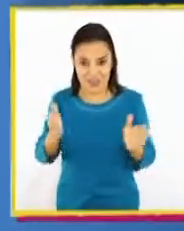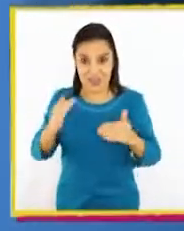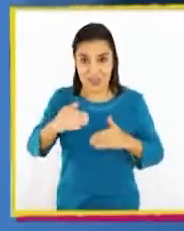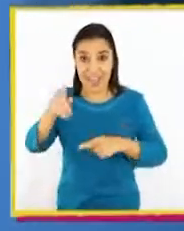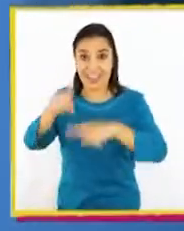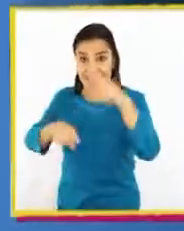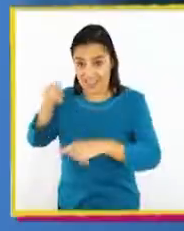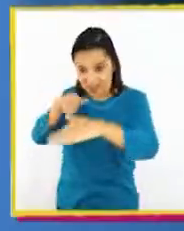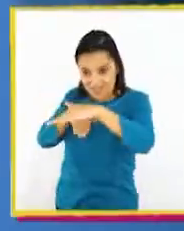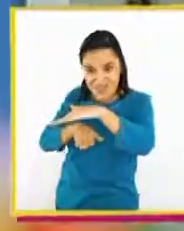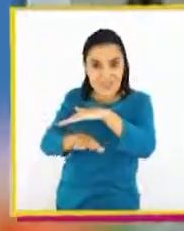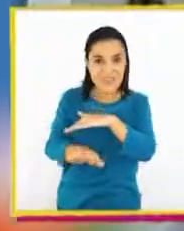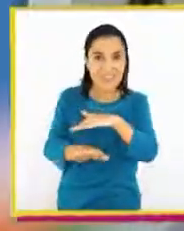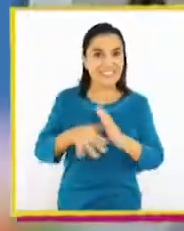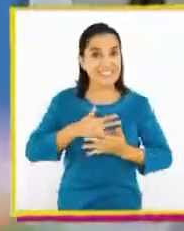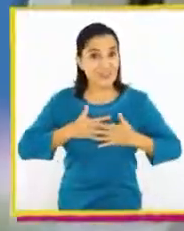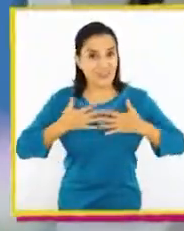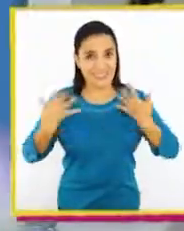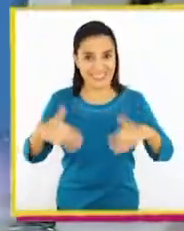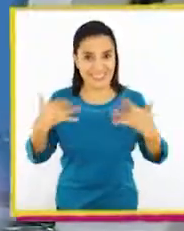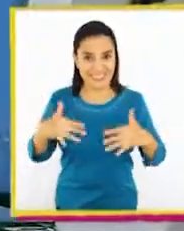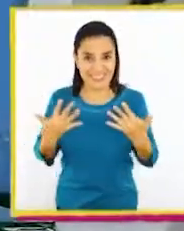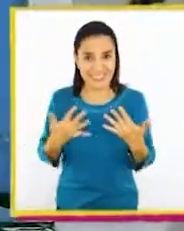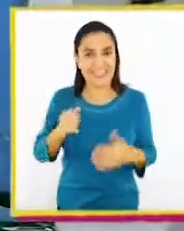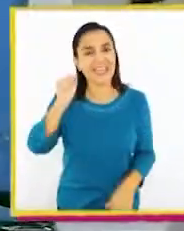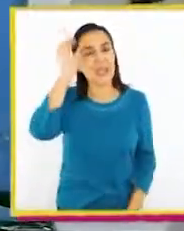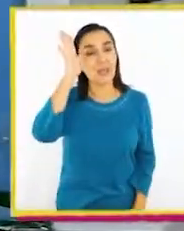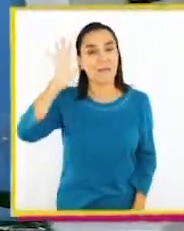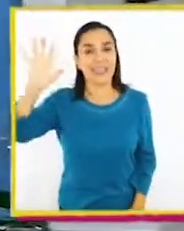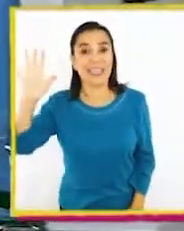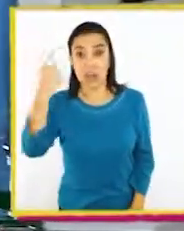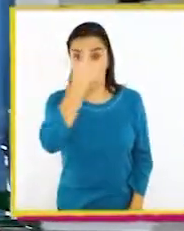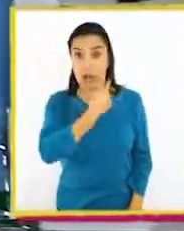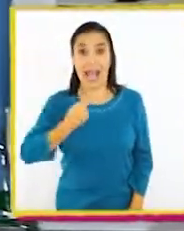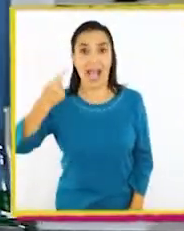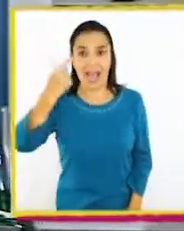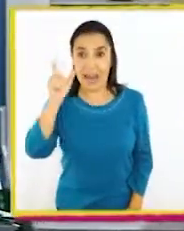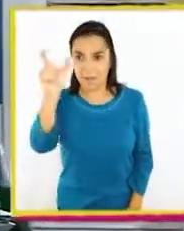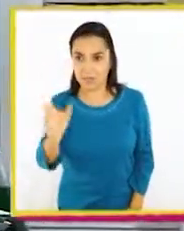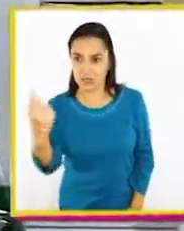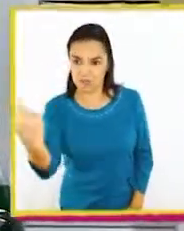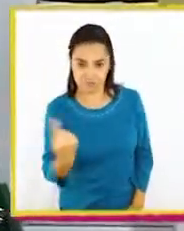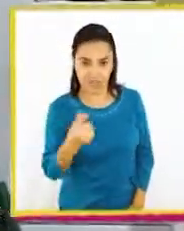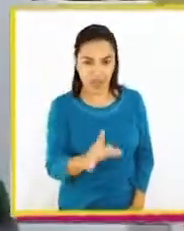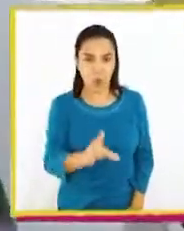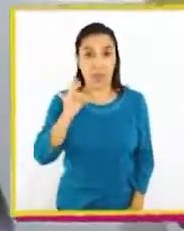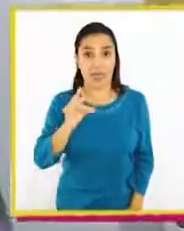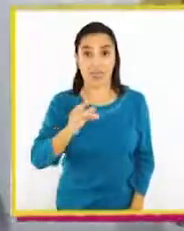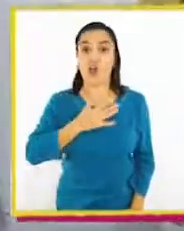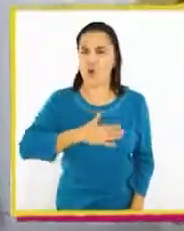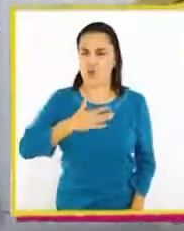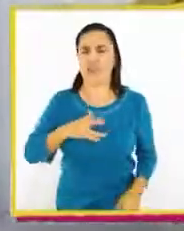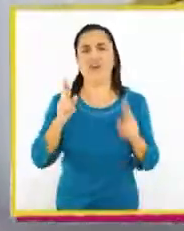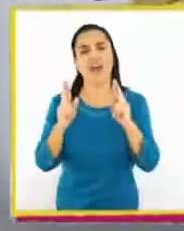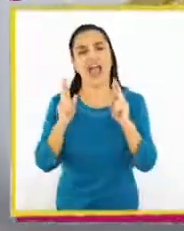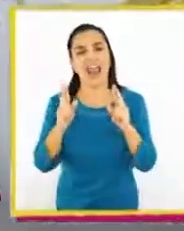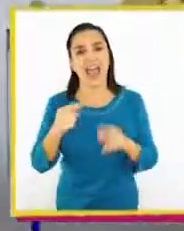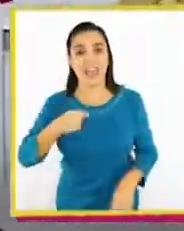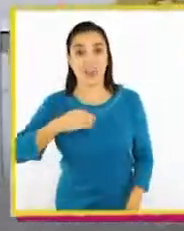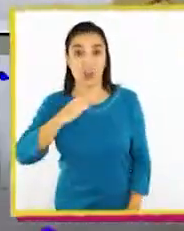enterrar mi tesoro. ¡Qué emoción! Me imagino la cara de la persona que la encuentre. Ojalá le guste.